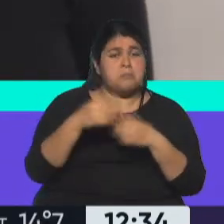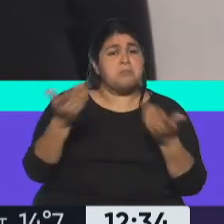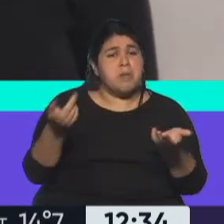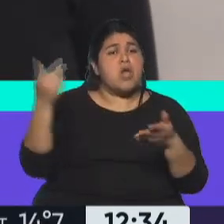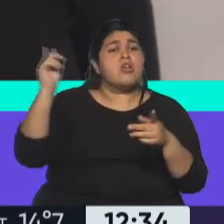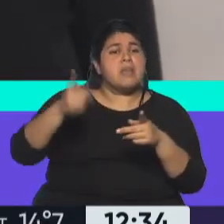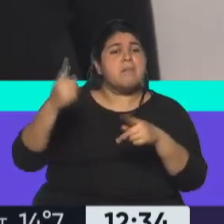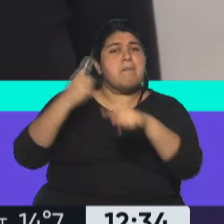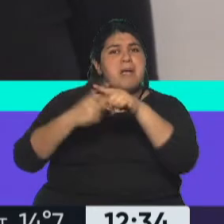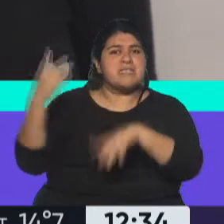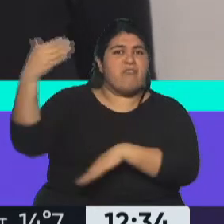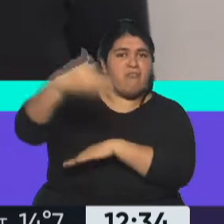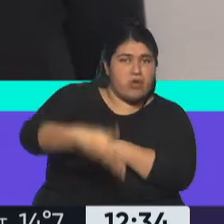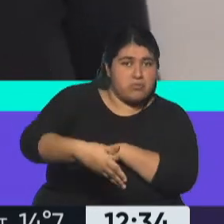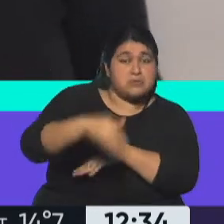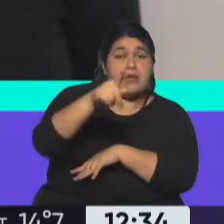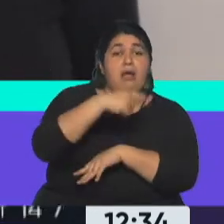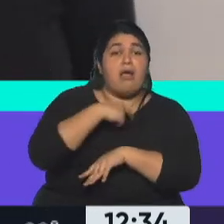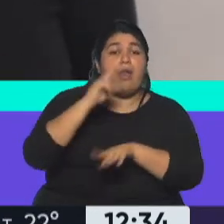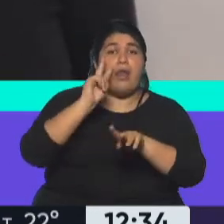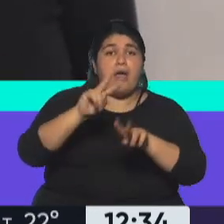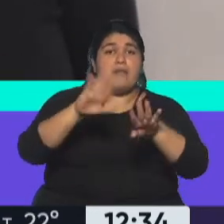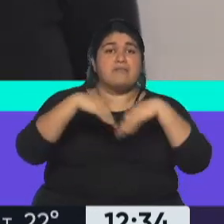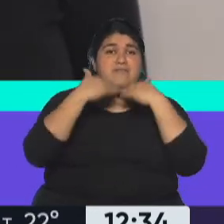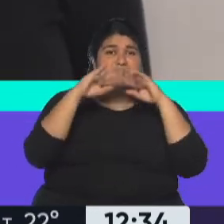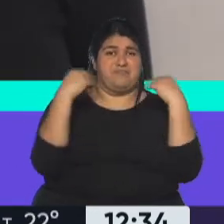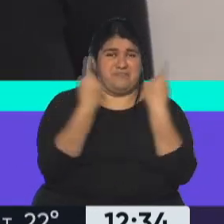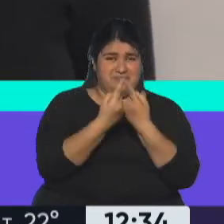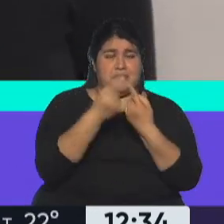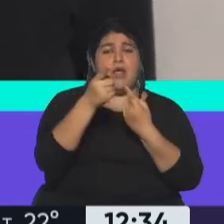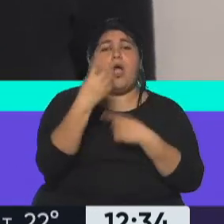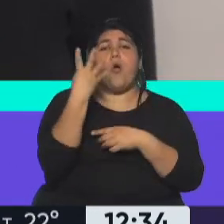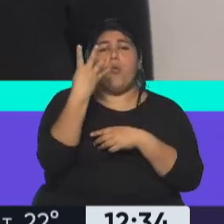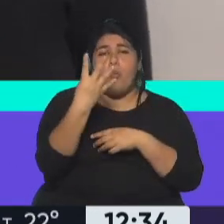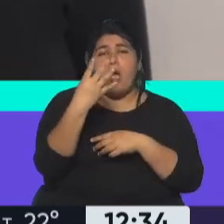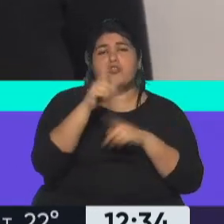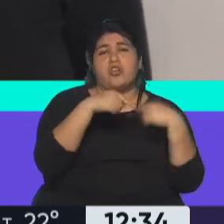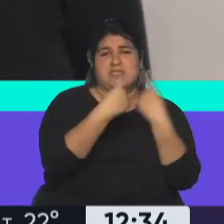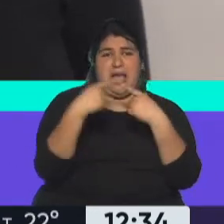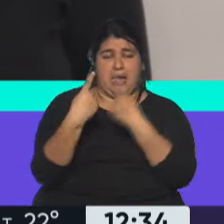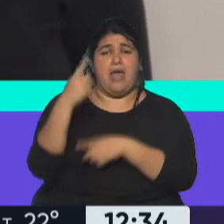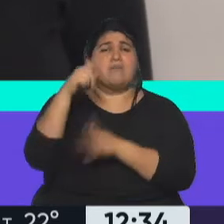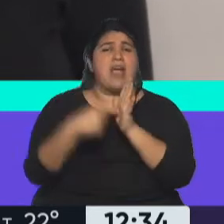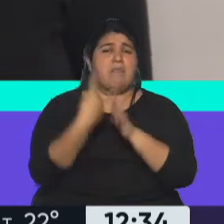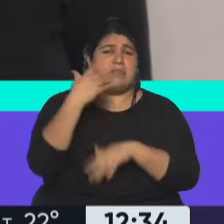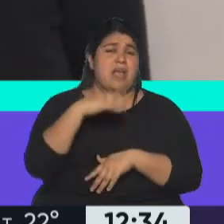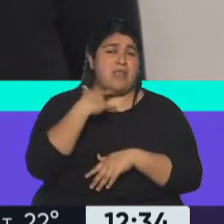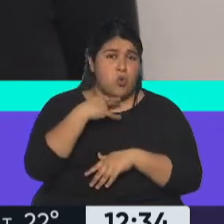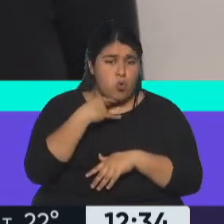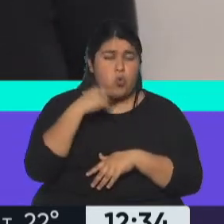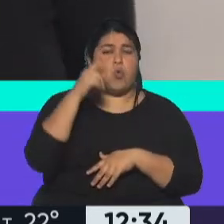presencial para quienes quieran ir a las salas. Va a tener cuatro salas en San Salvador de Jujuy, también tiene una en